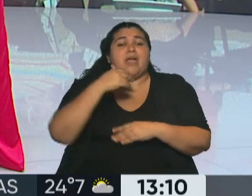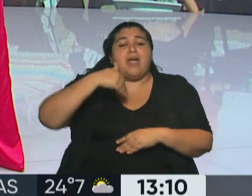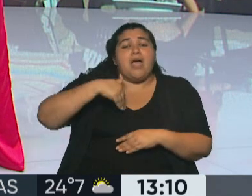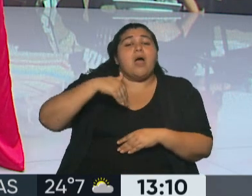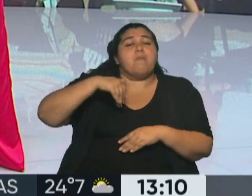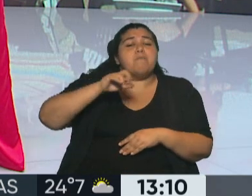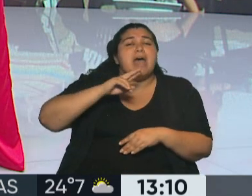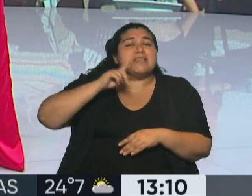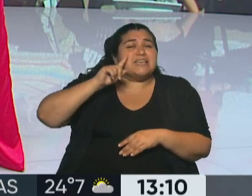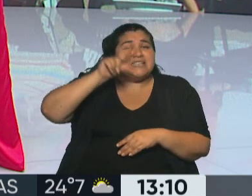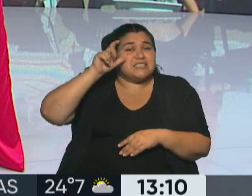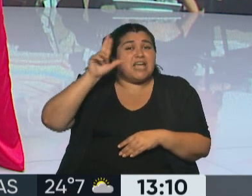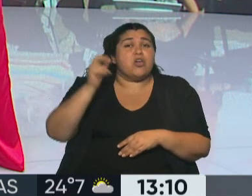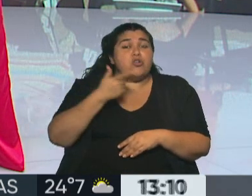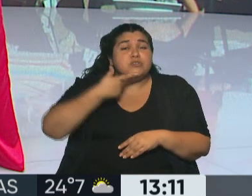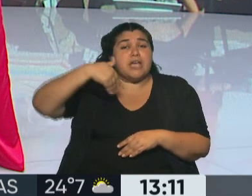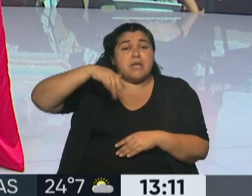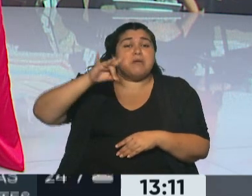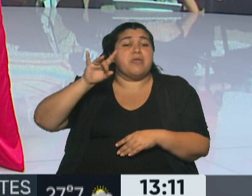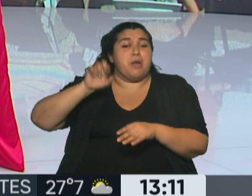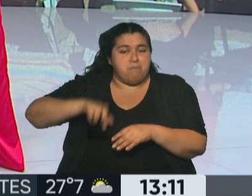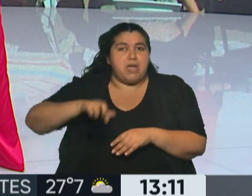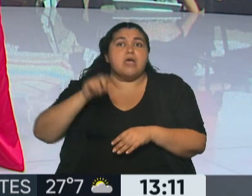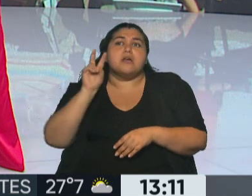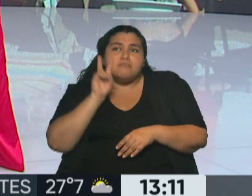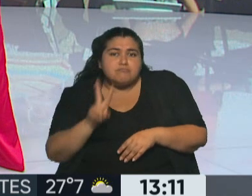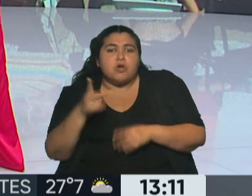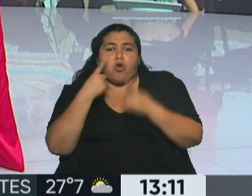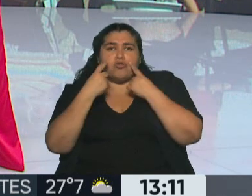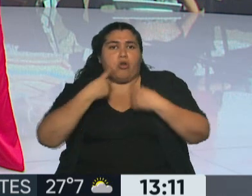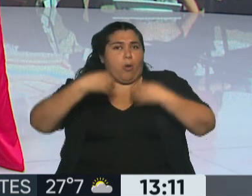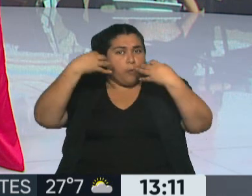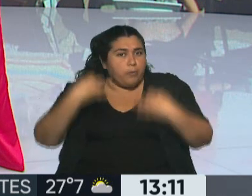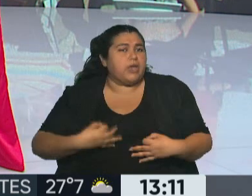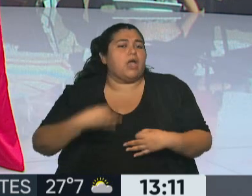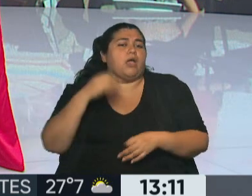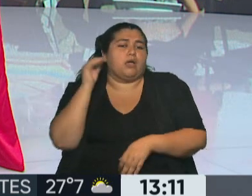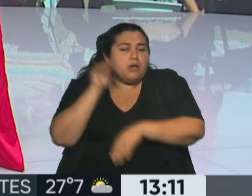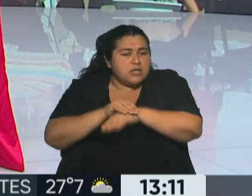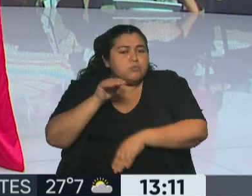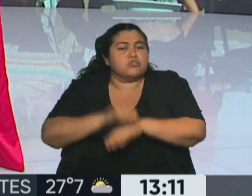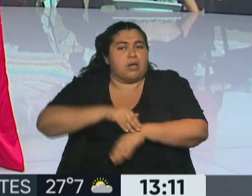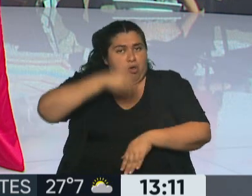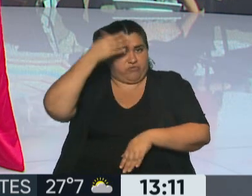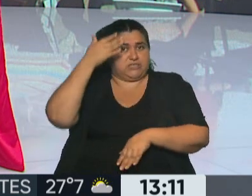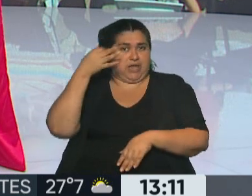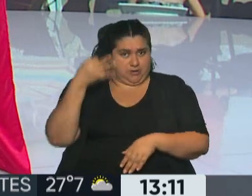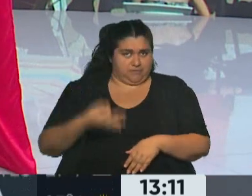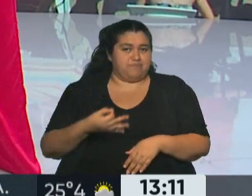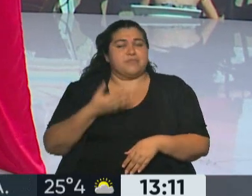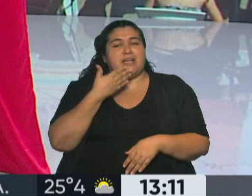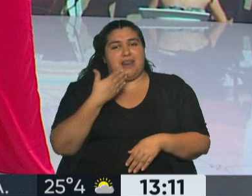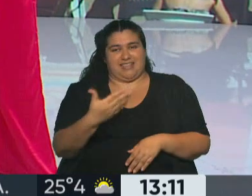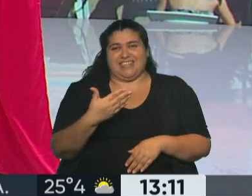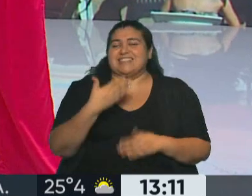donde van a poder constatar que realmente hay un martillero que está haciéndose responsable de esa locación. Muchísimas